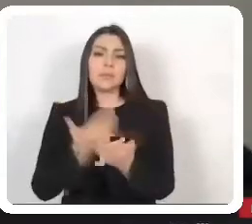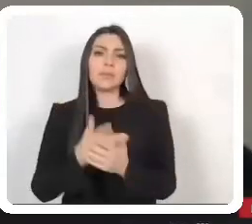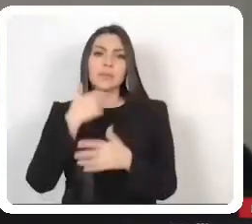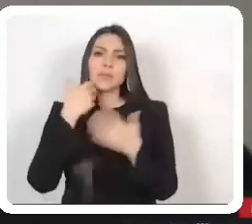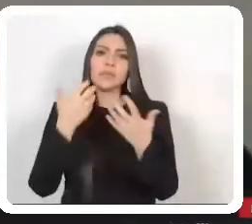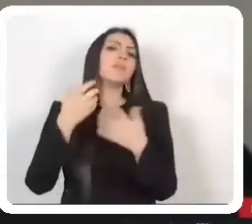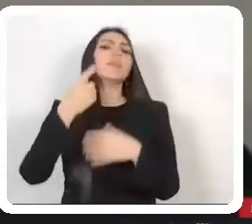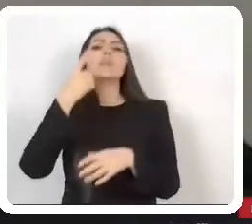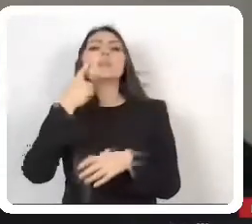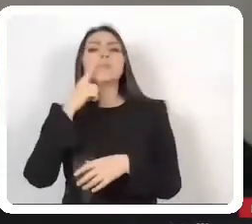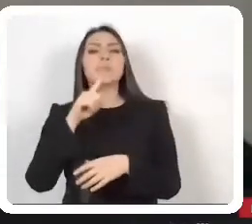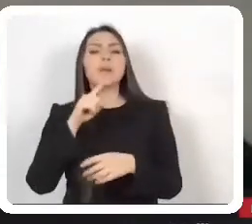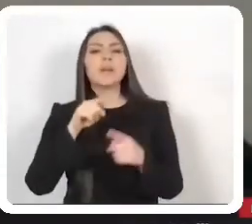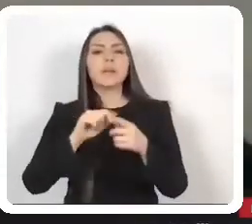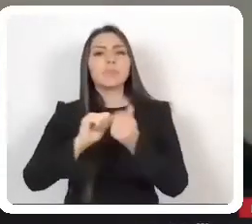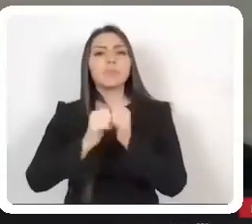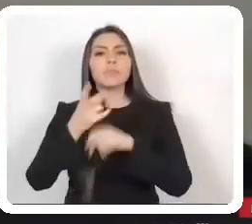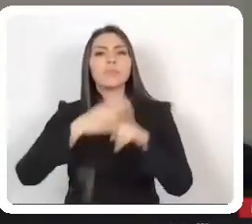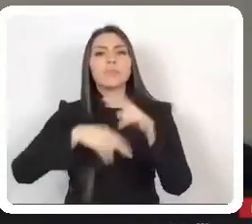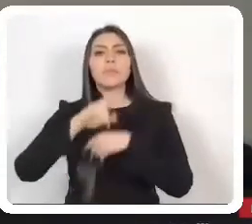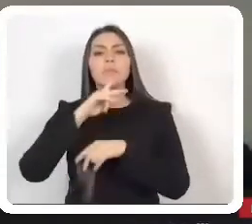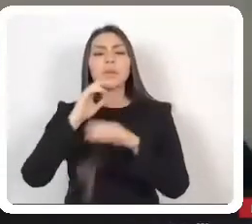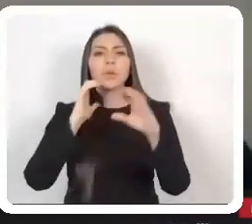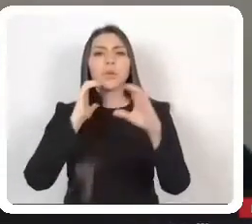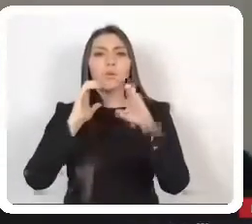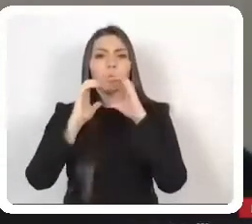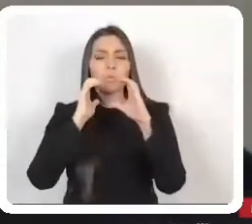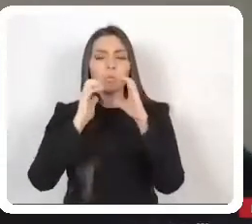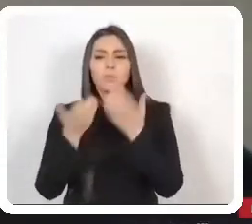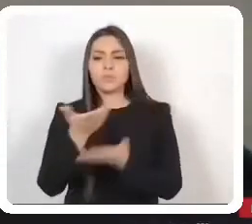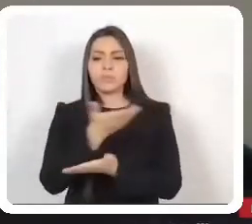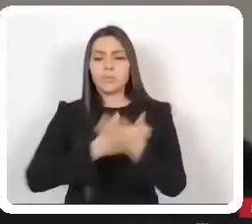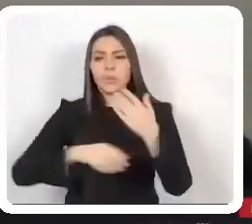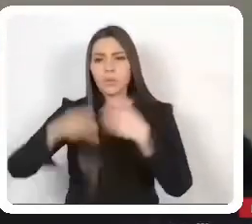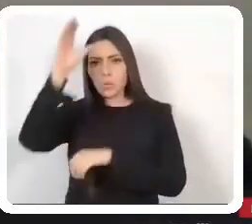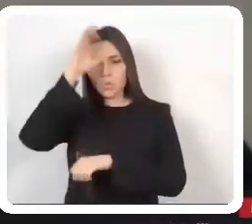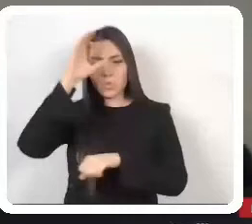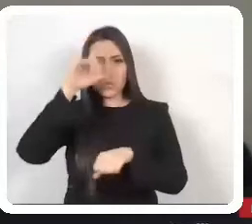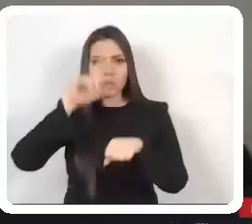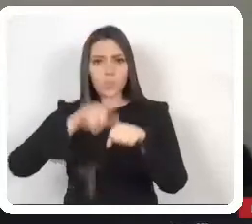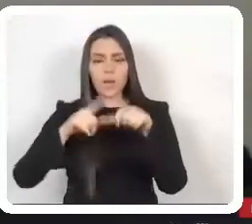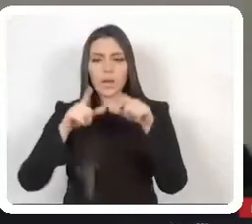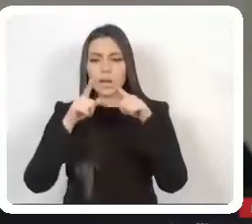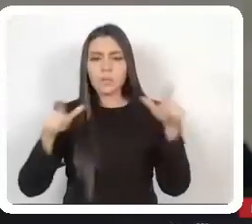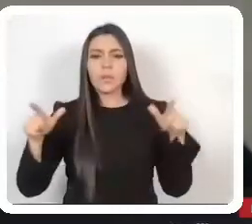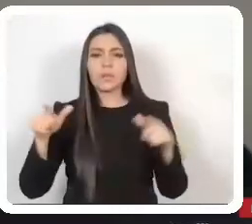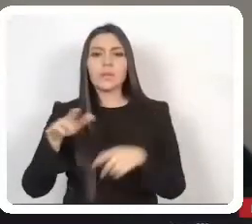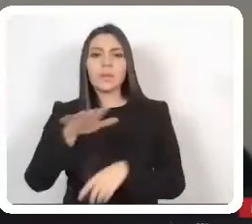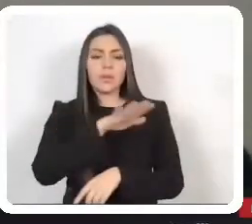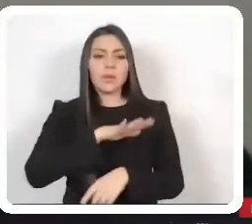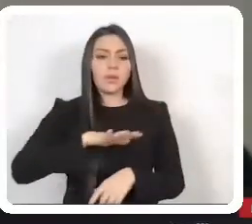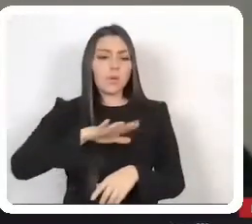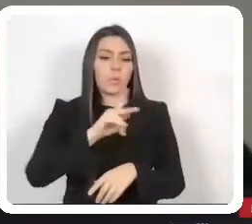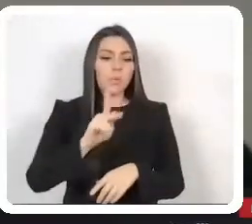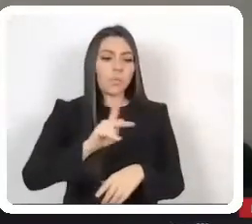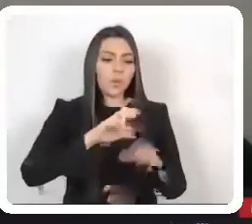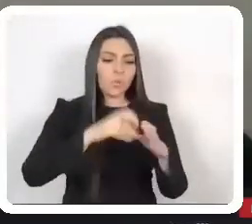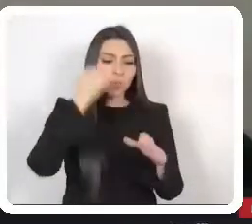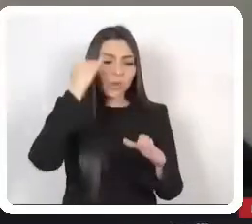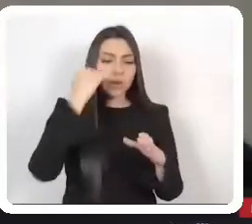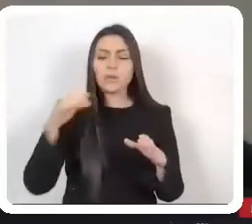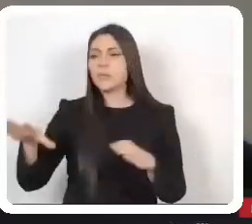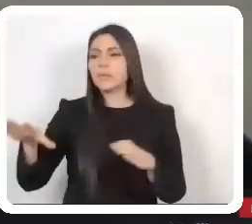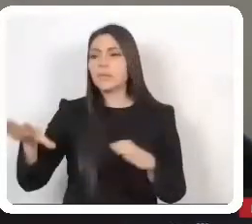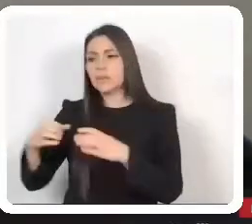Fomentar las relaciones de comunicación con pertinencia cultural y lingüística entre el Estado y los pueblos o comunidades indígenas.